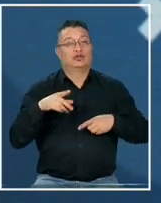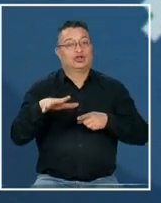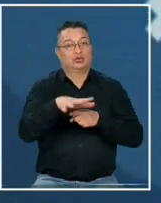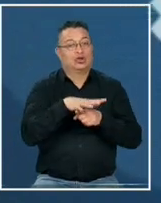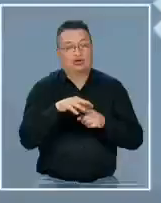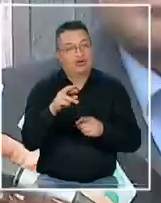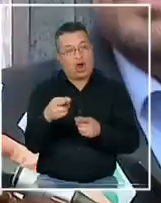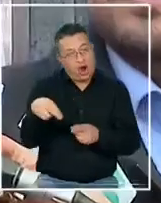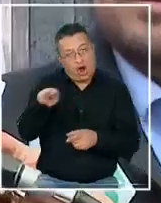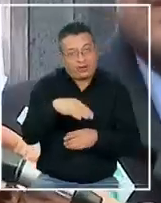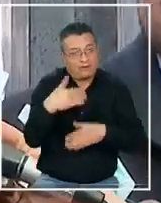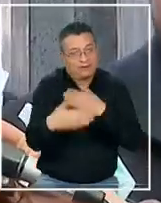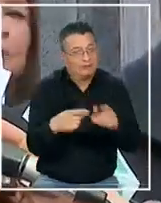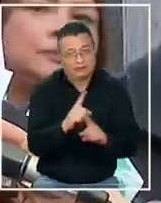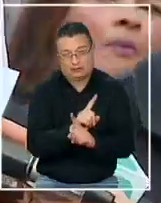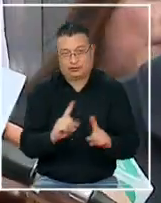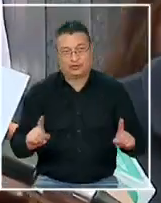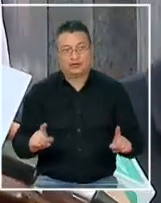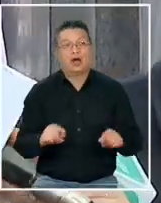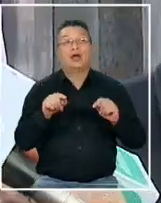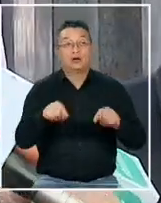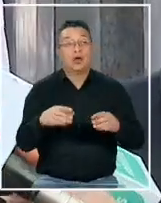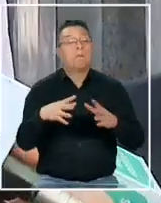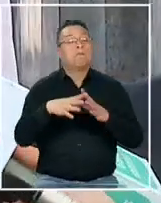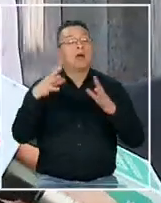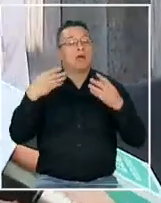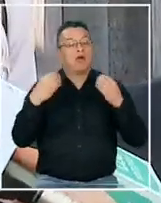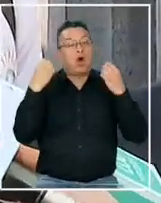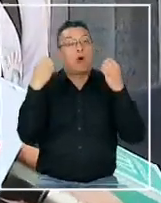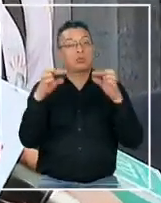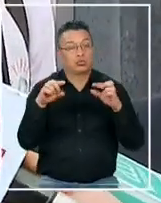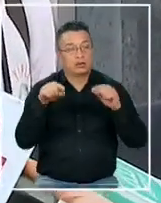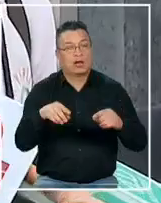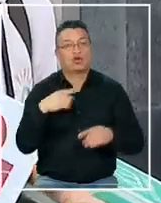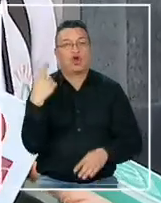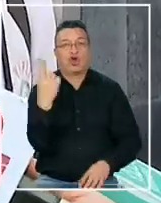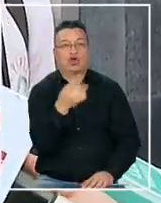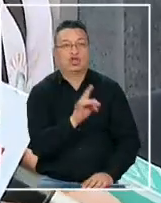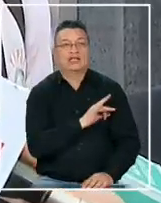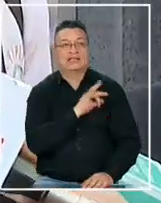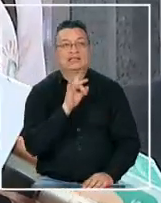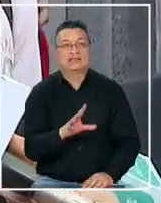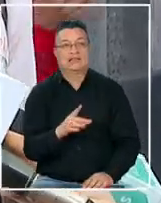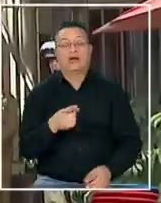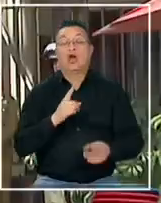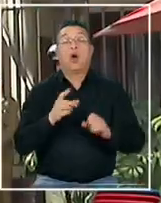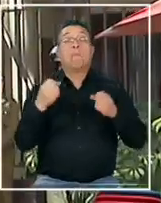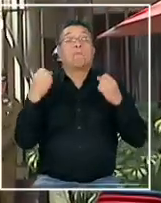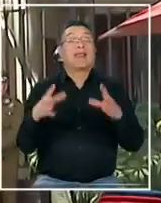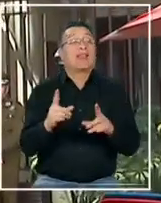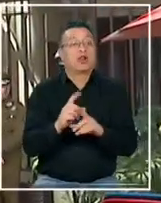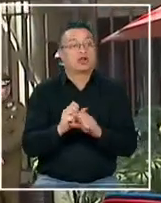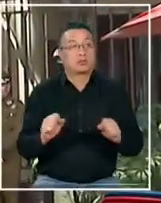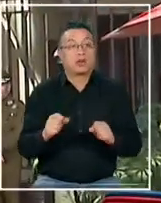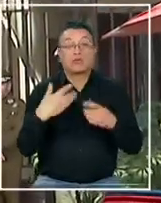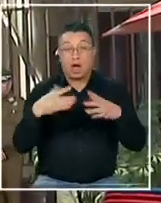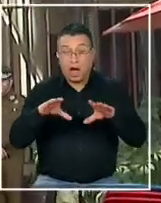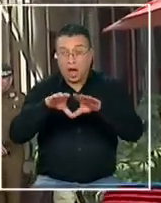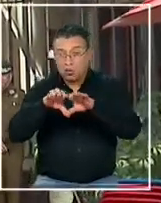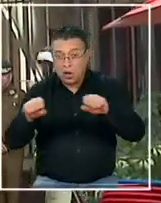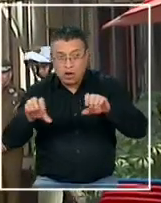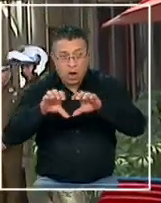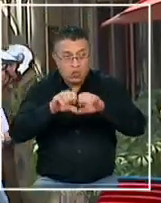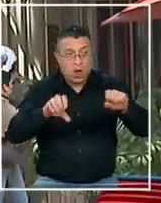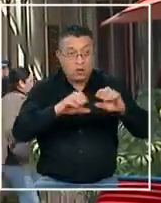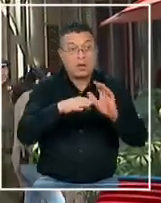adelante un nuevo proceso. Esta es la gran oportunidad que están esperando todos los chilenos. No podemos farrearnos. Y si encontramos los consensos y los acuerdos